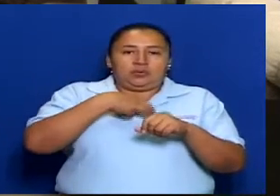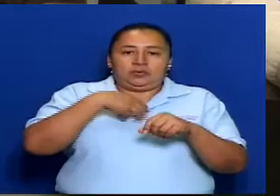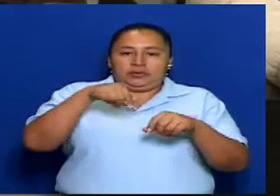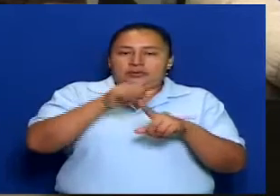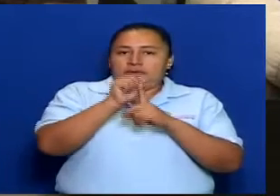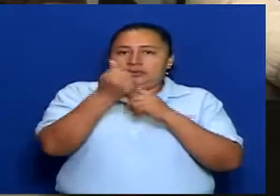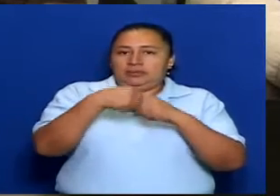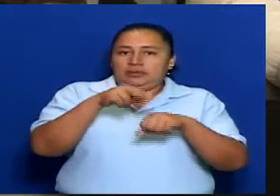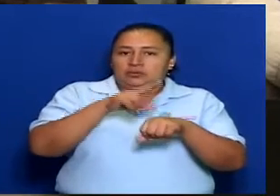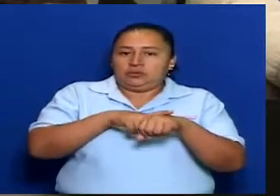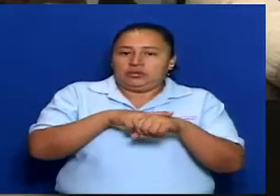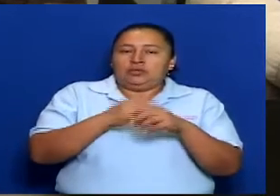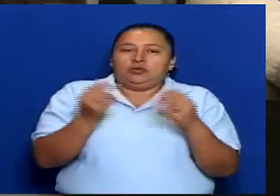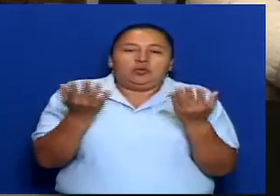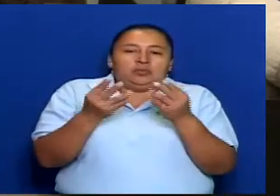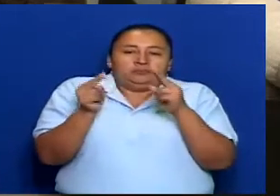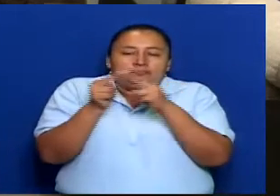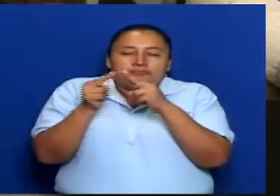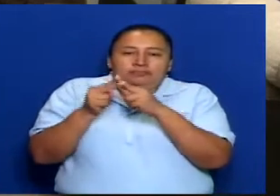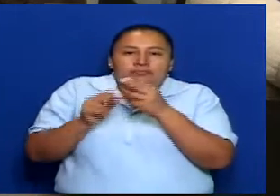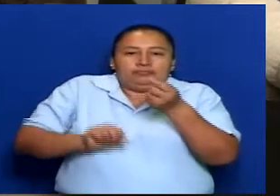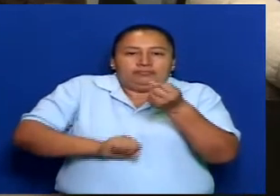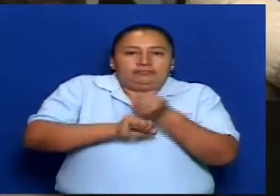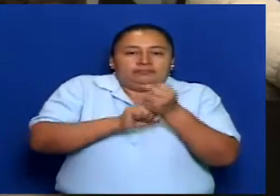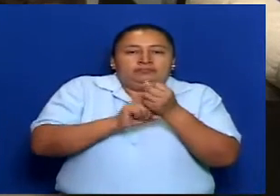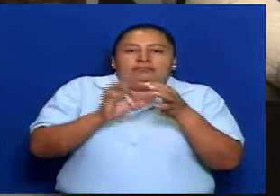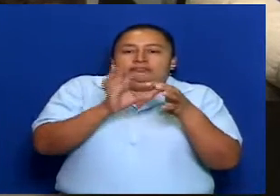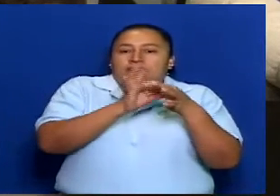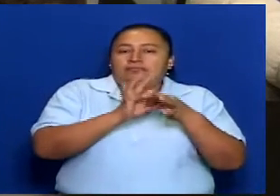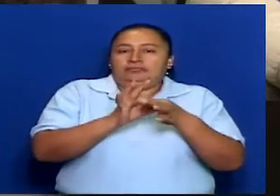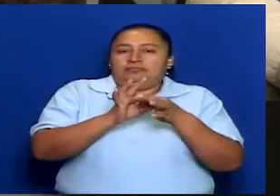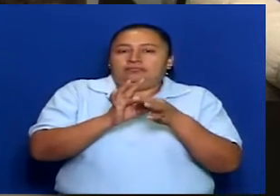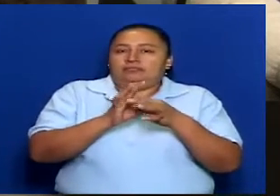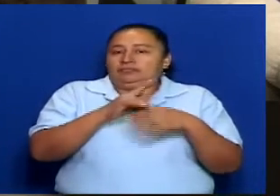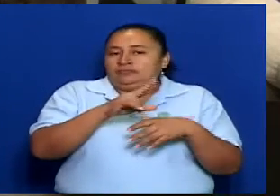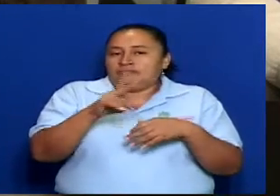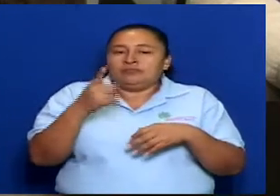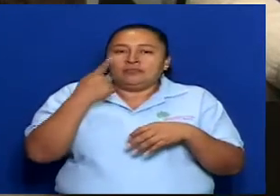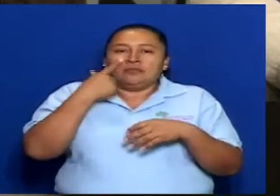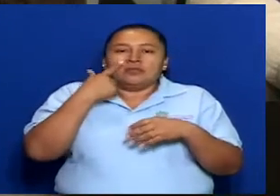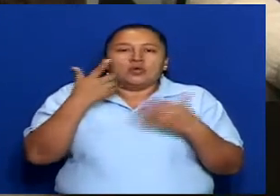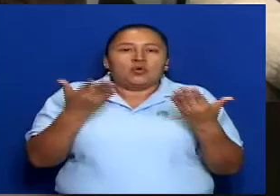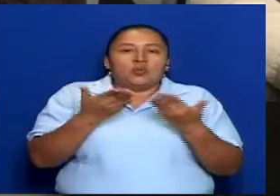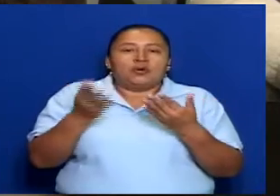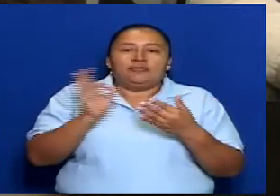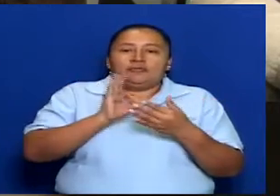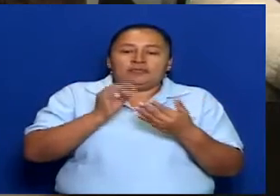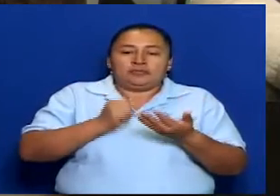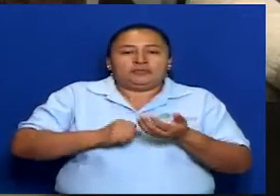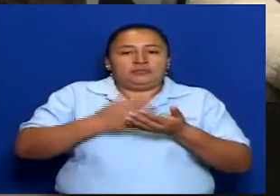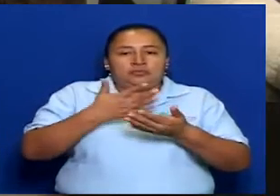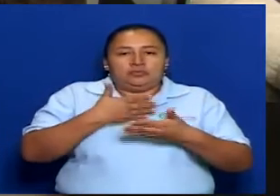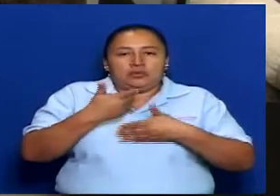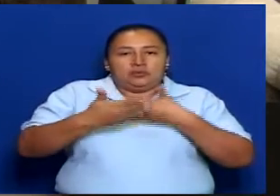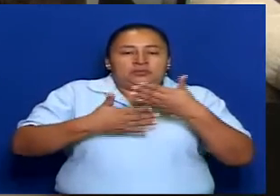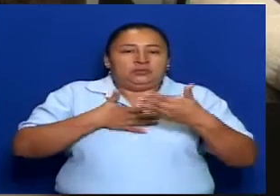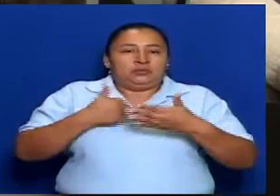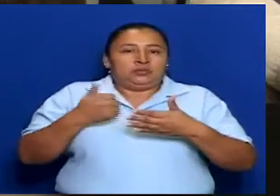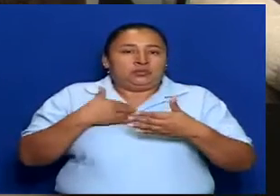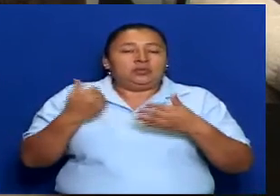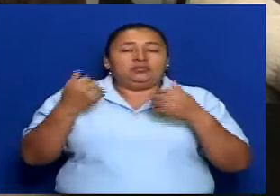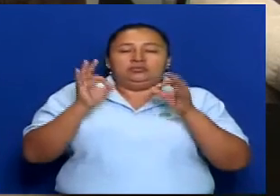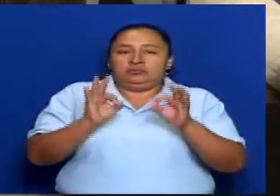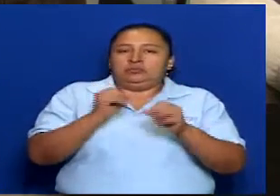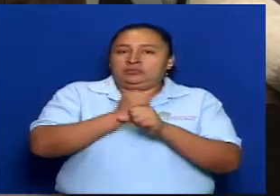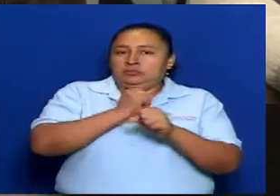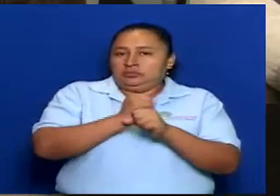legislativo se vincula en apoyar y ver la manera de cómo vamos mejorando, porque tengo